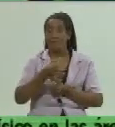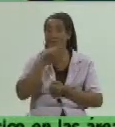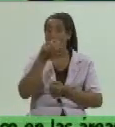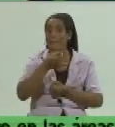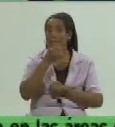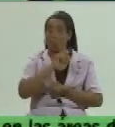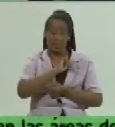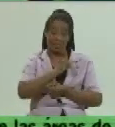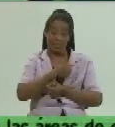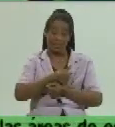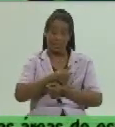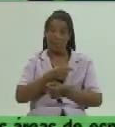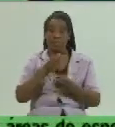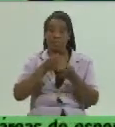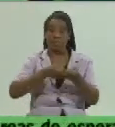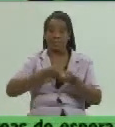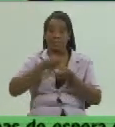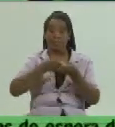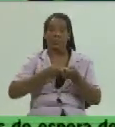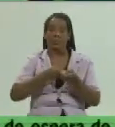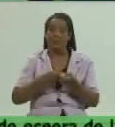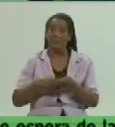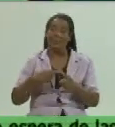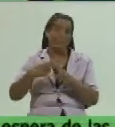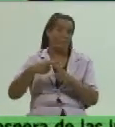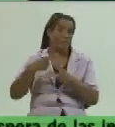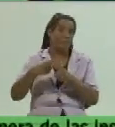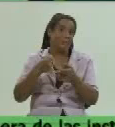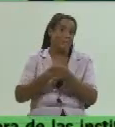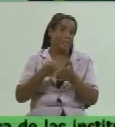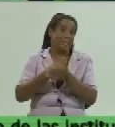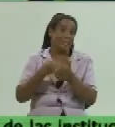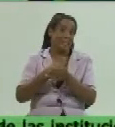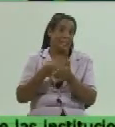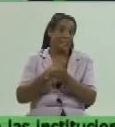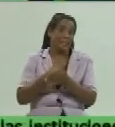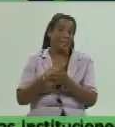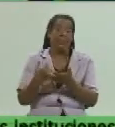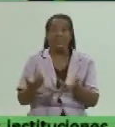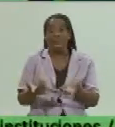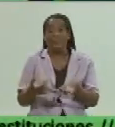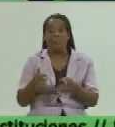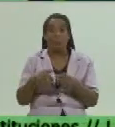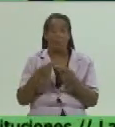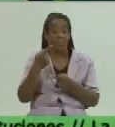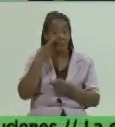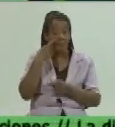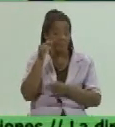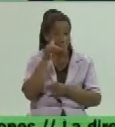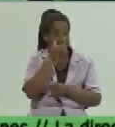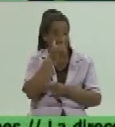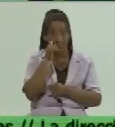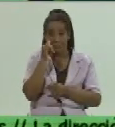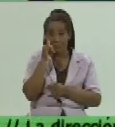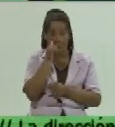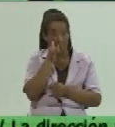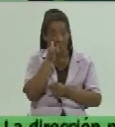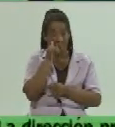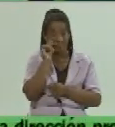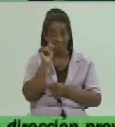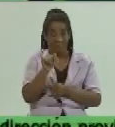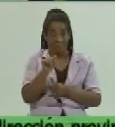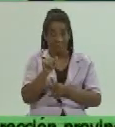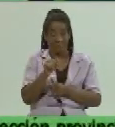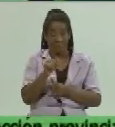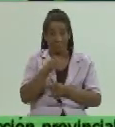de la agricultura se multiplica el accionar porque ahorita veíamos en el reportaje todos